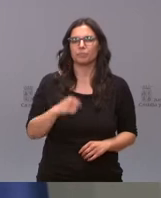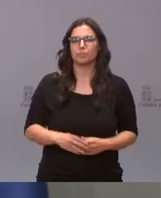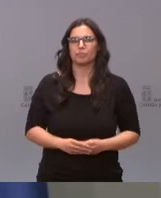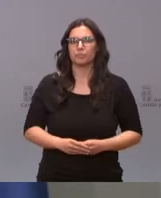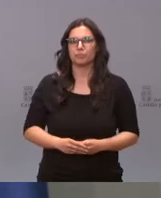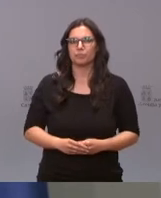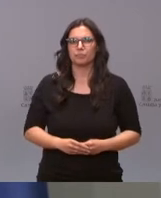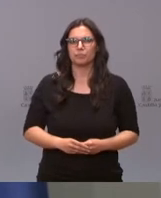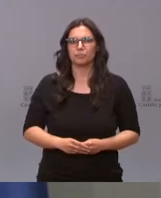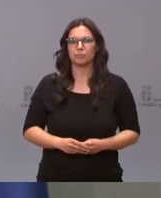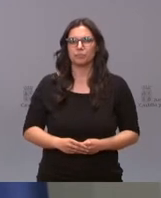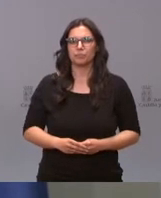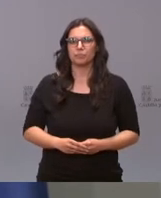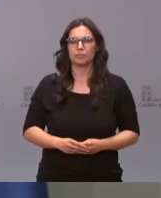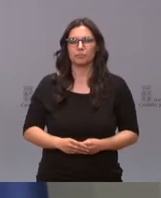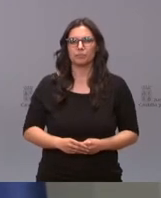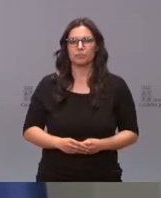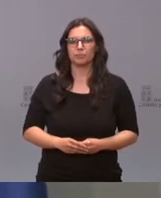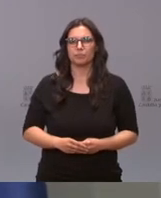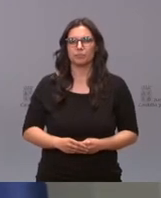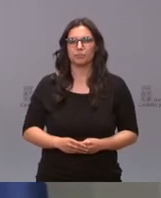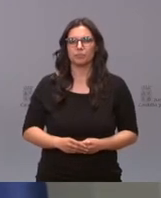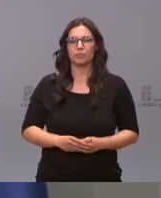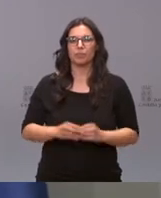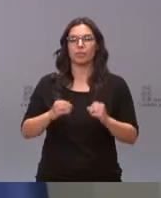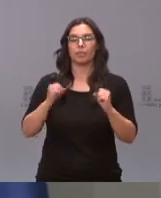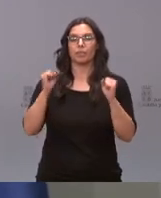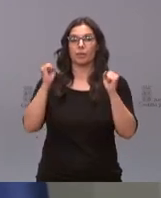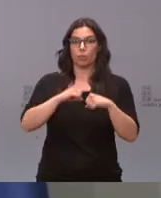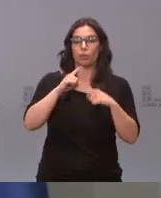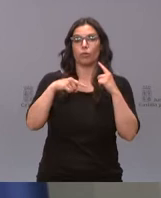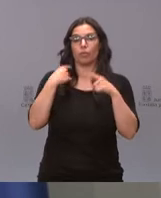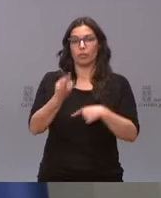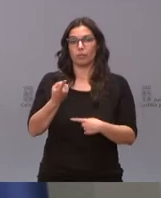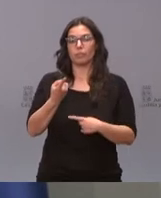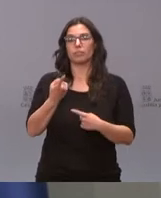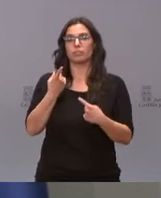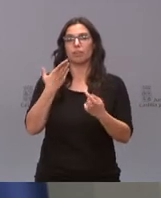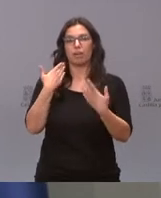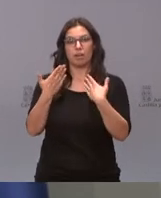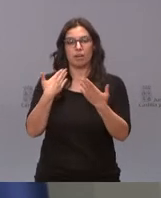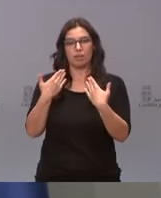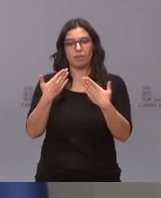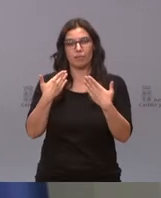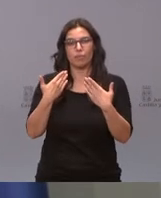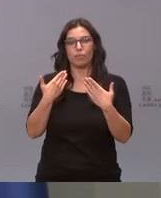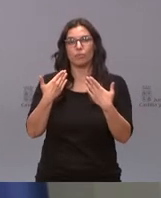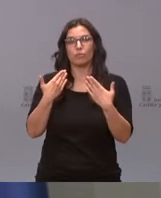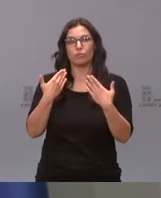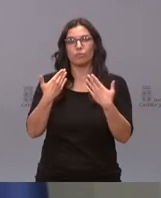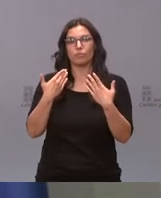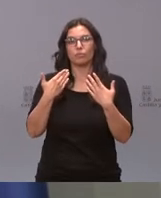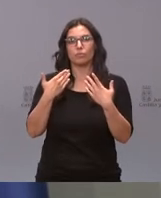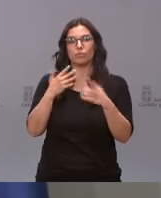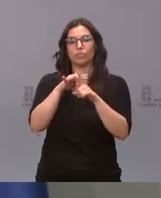vamos a comentar estos acuerdos y después hablaremos de la situación